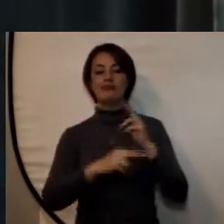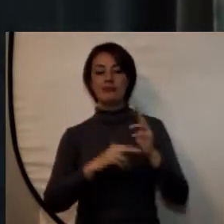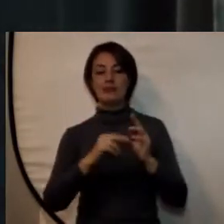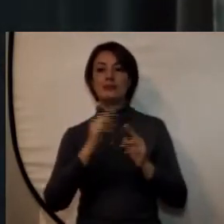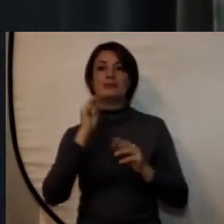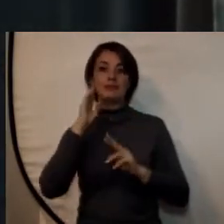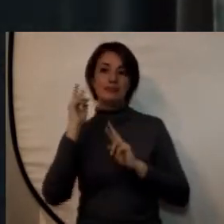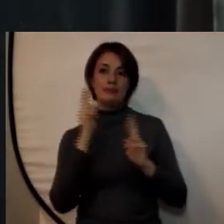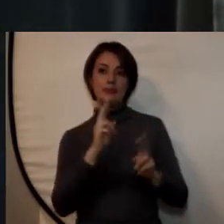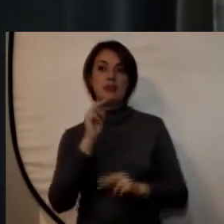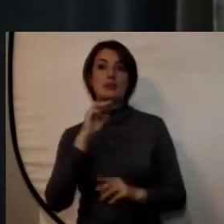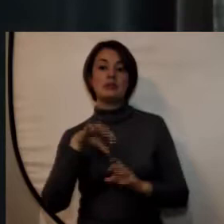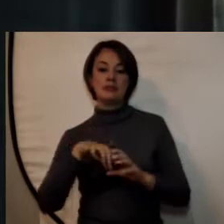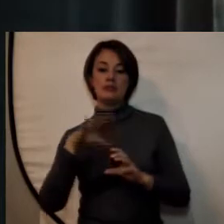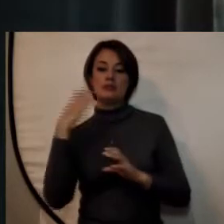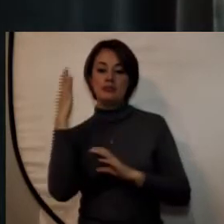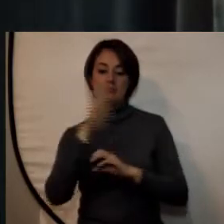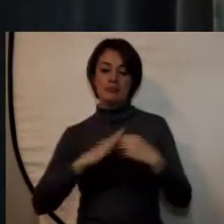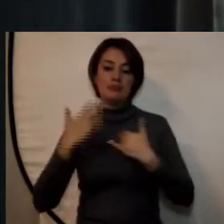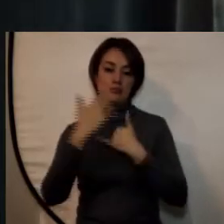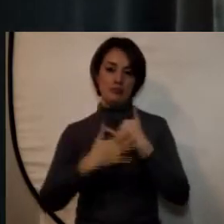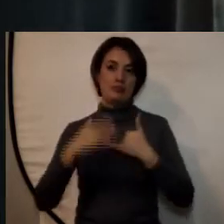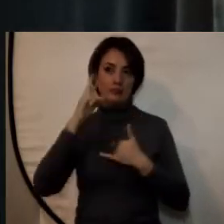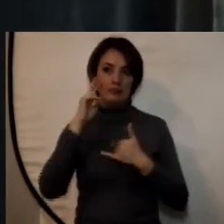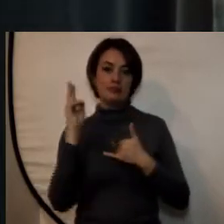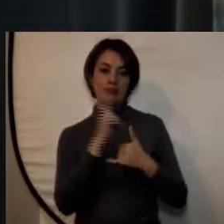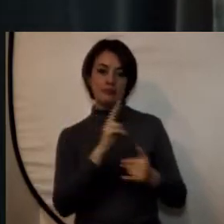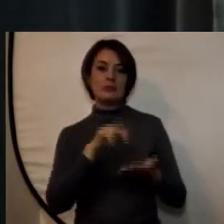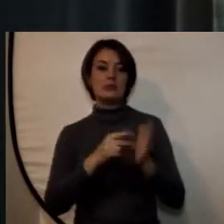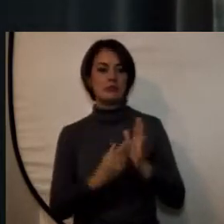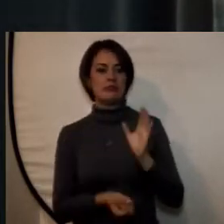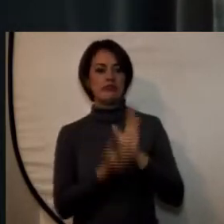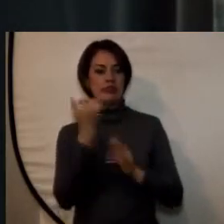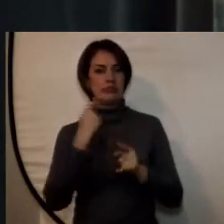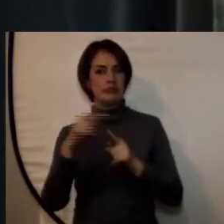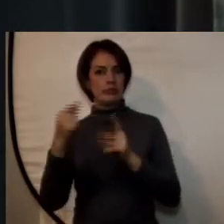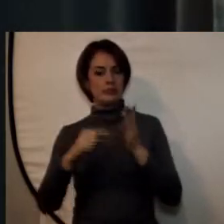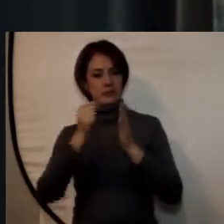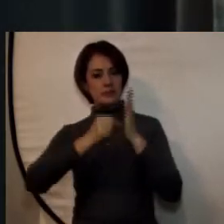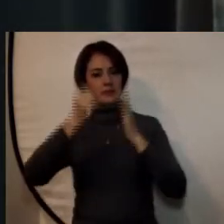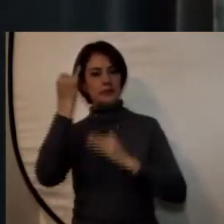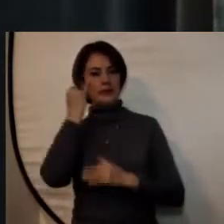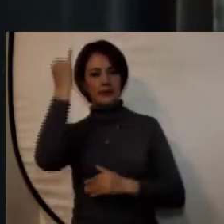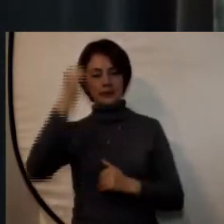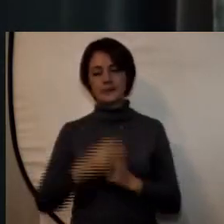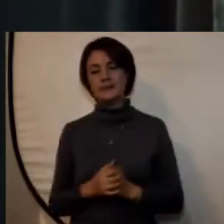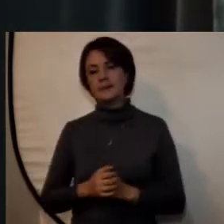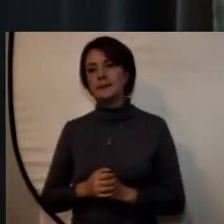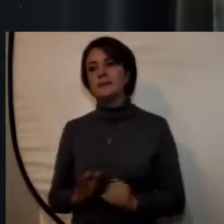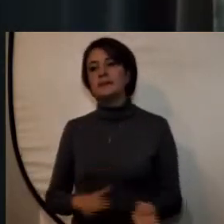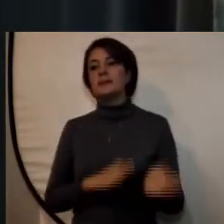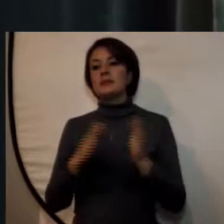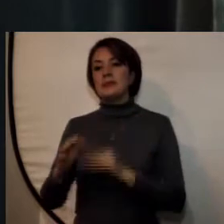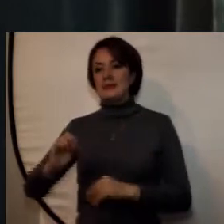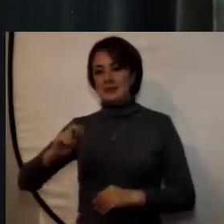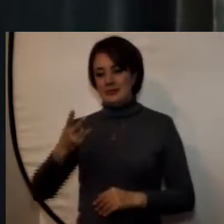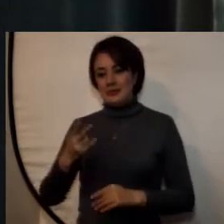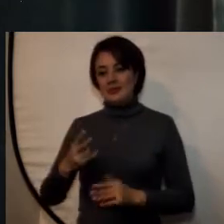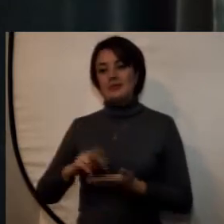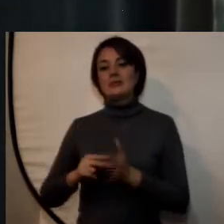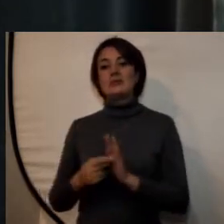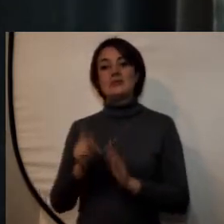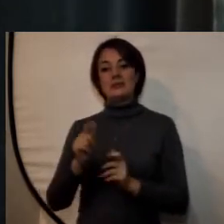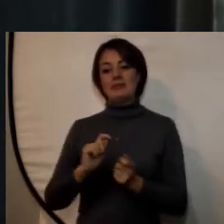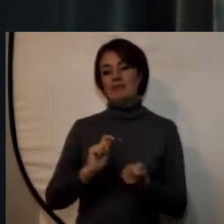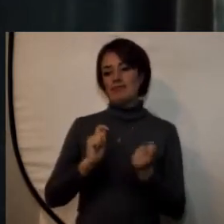como una universidad productora de patentes en una segunda fase se inició la transferencia